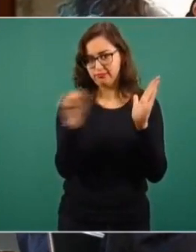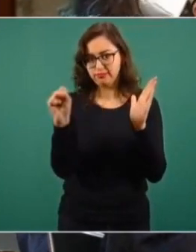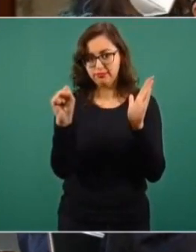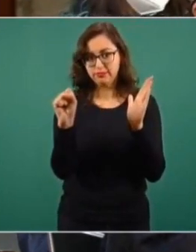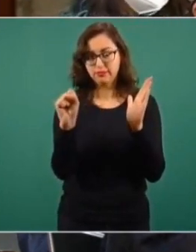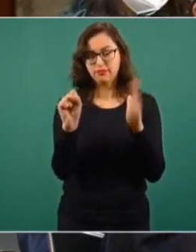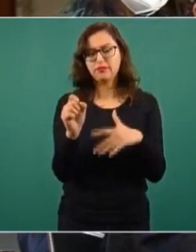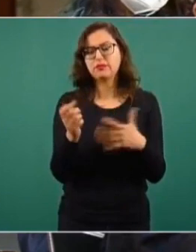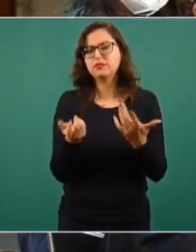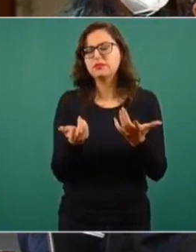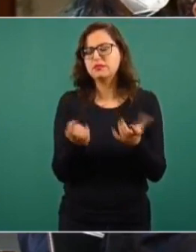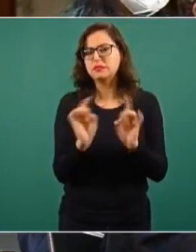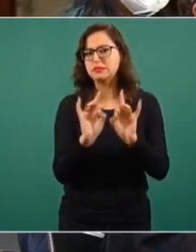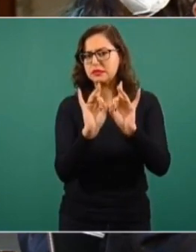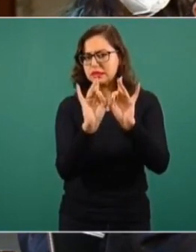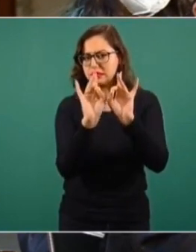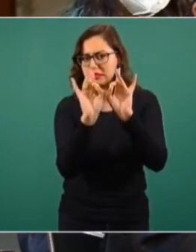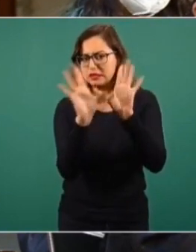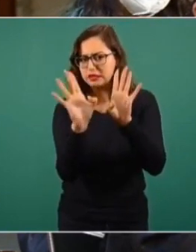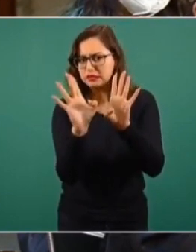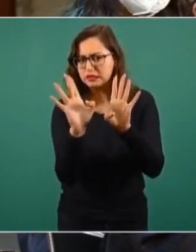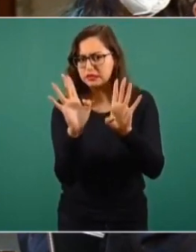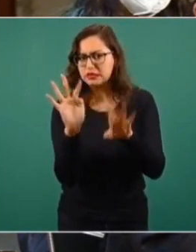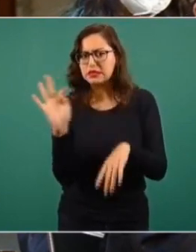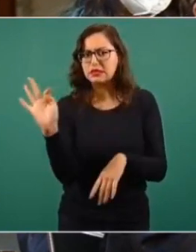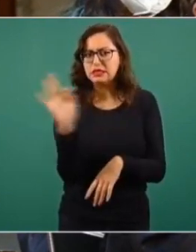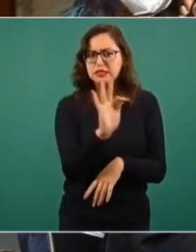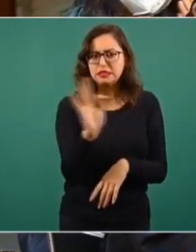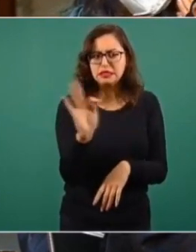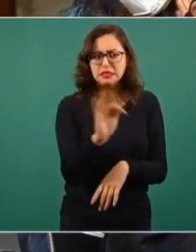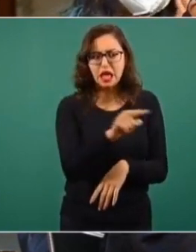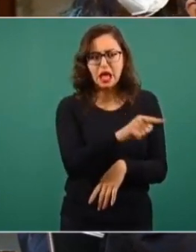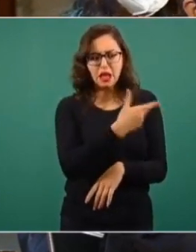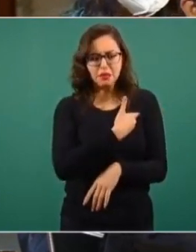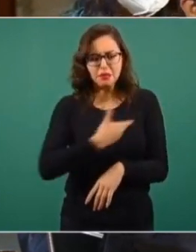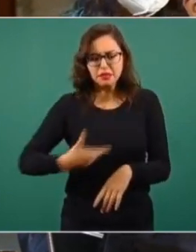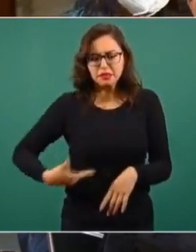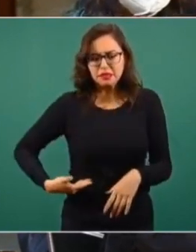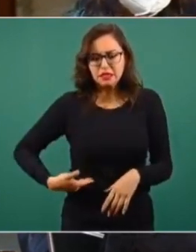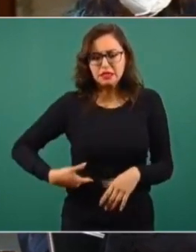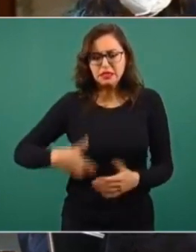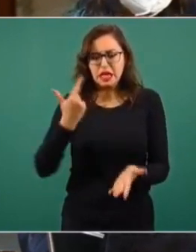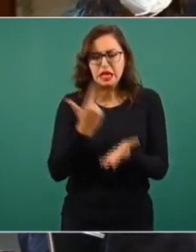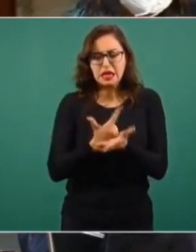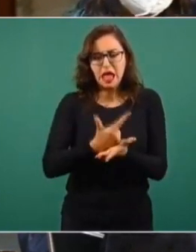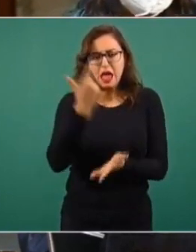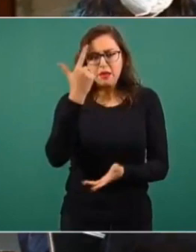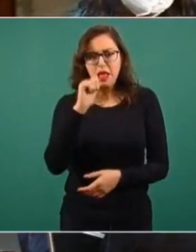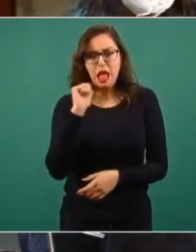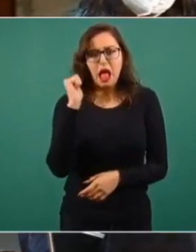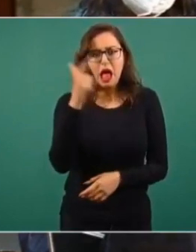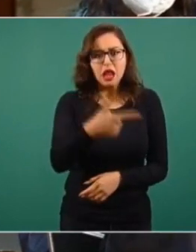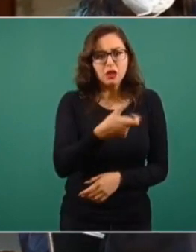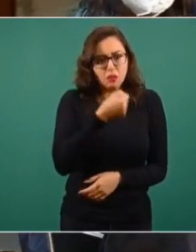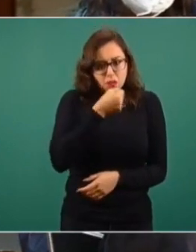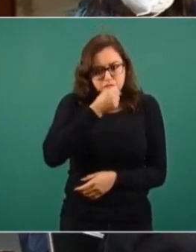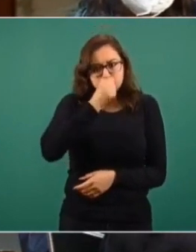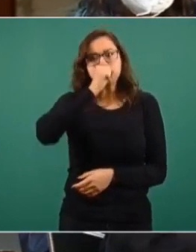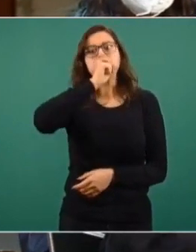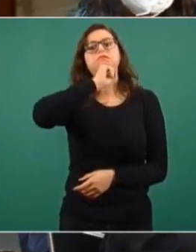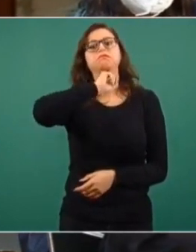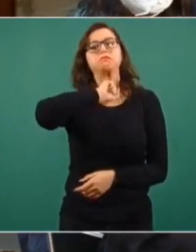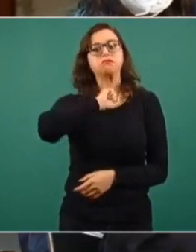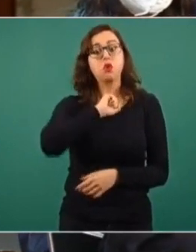primer mandatario tuviera que ser intubado o que tuviera una situación de gravedad, que tuviera que